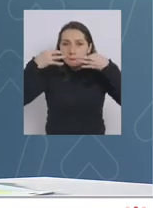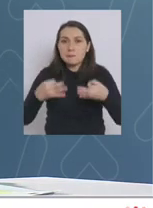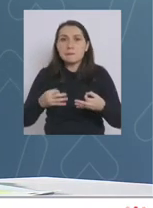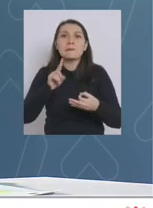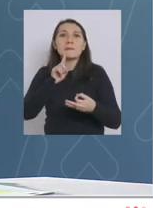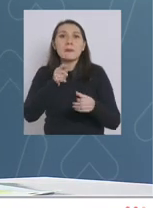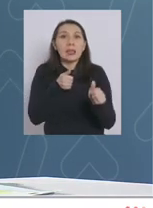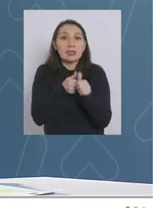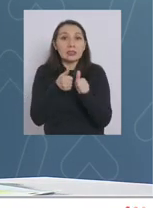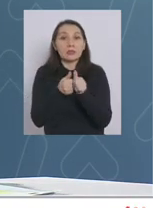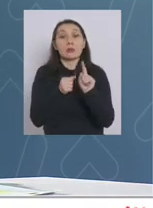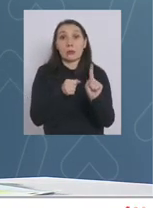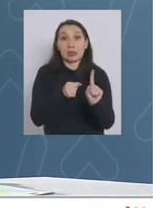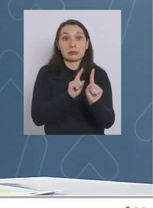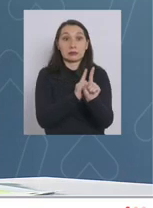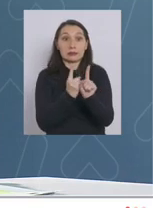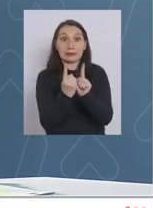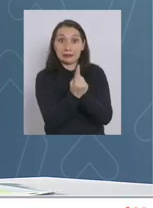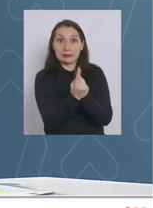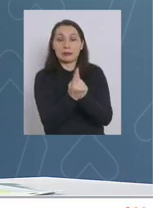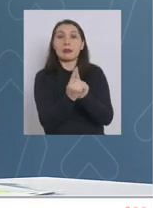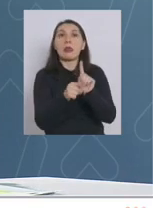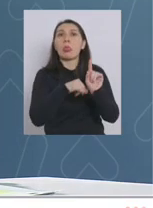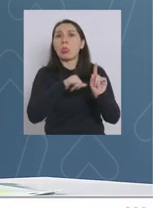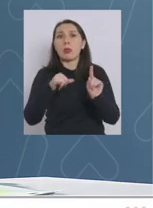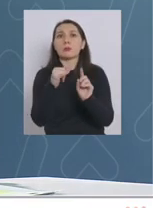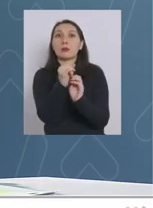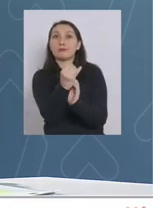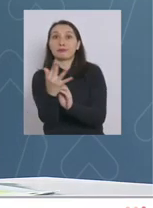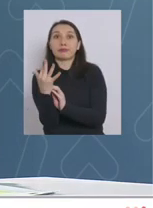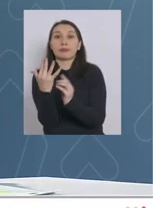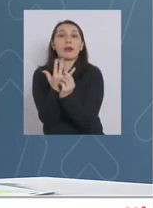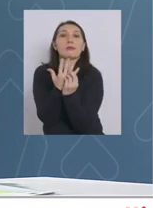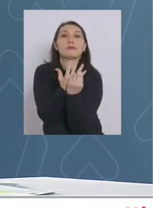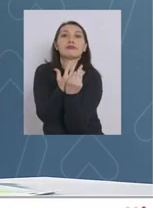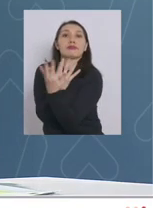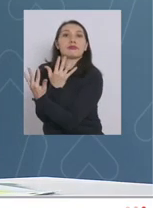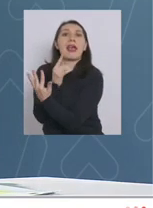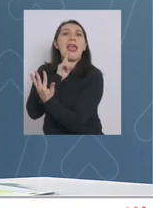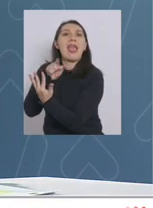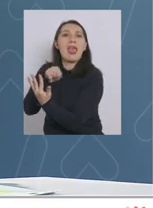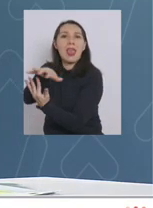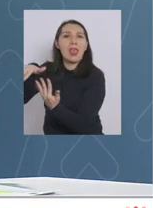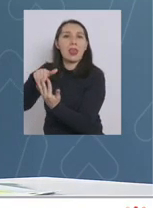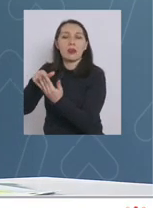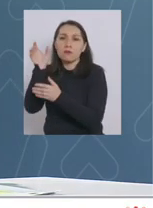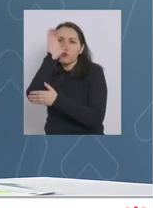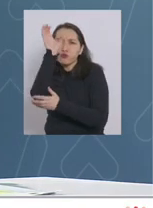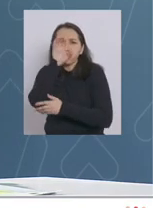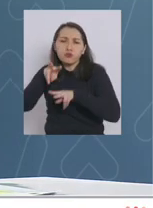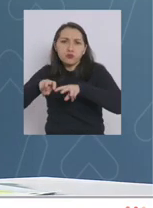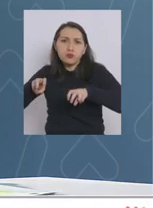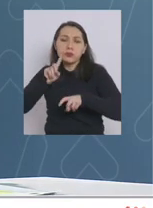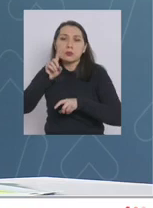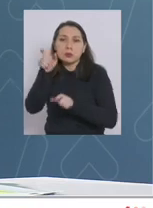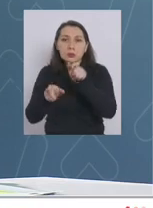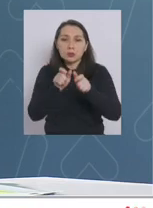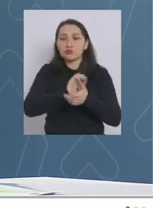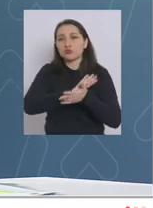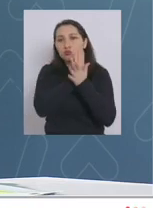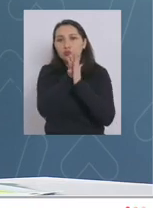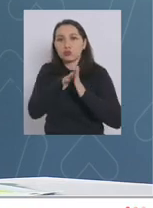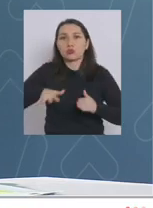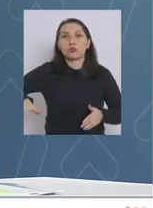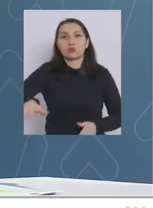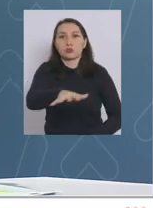los contactos de los contactos como dije anteriormente también se está se va a realizar una búsqueda activa de casos en todo